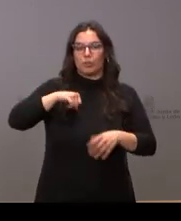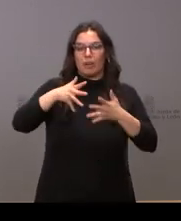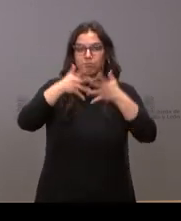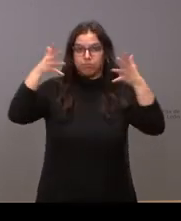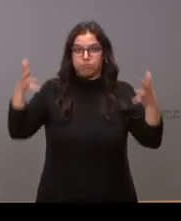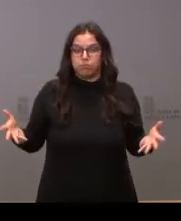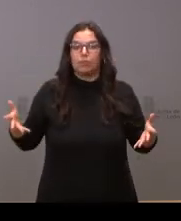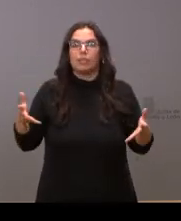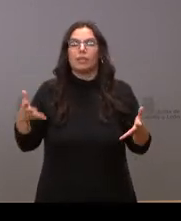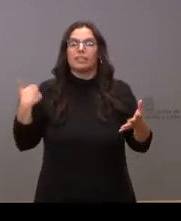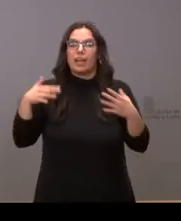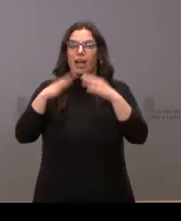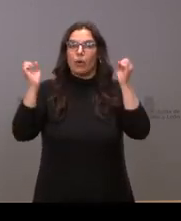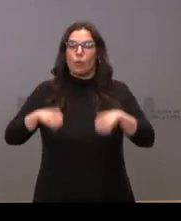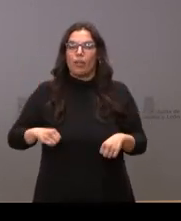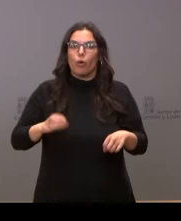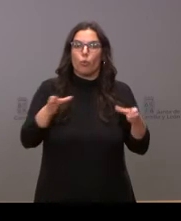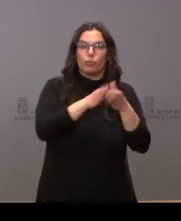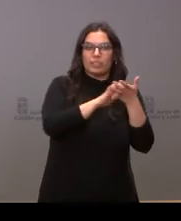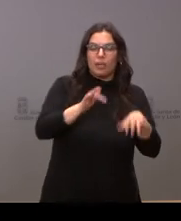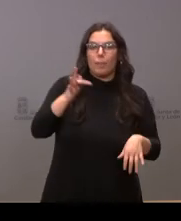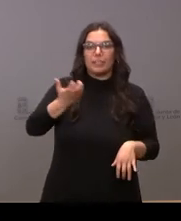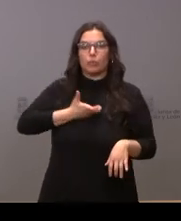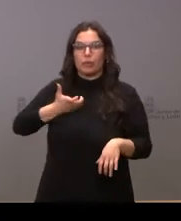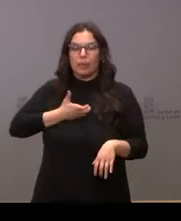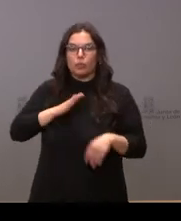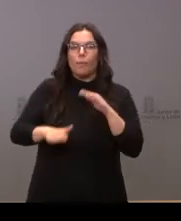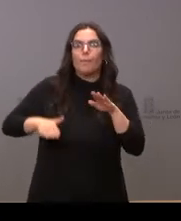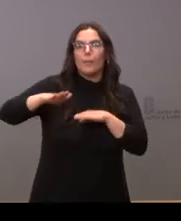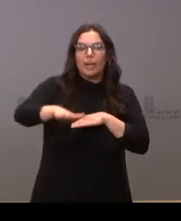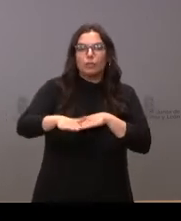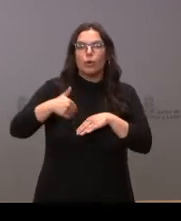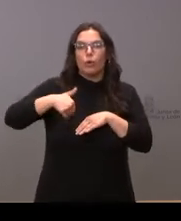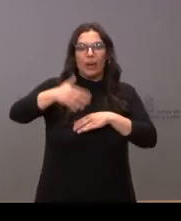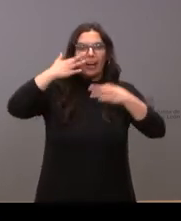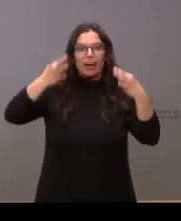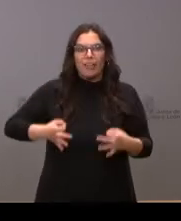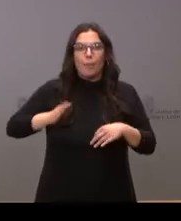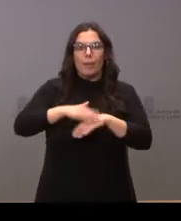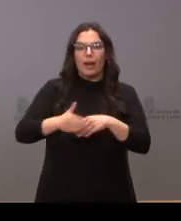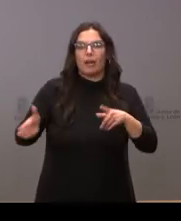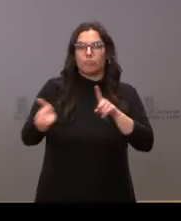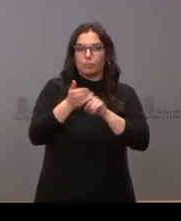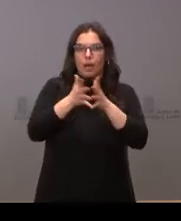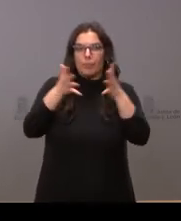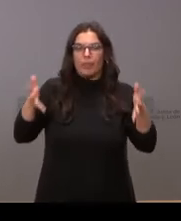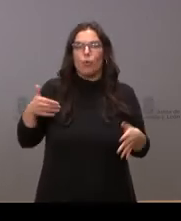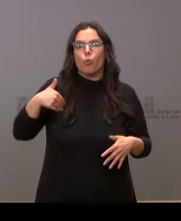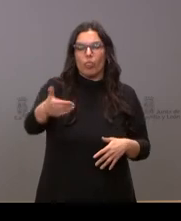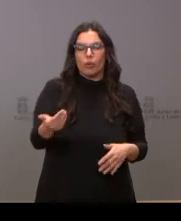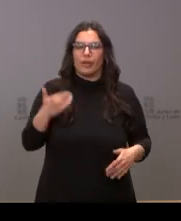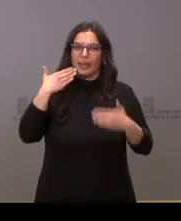León y el Ayuntamiento de Segovia cuando se va a dar un primer paso real y efectivo para esa ampliación y cuál sería ese paso